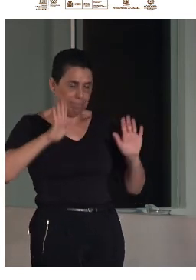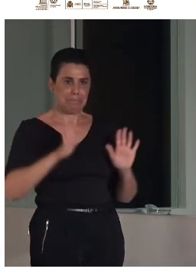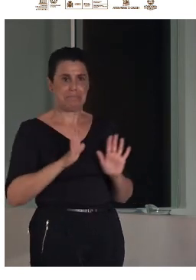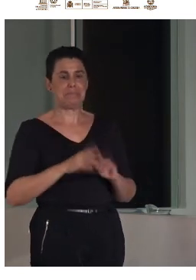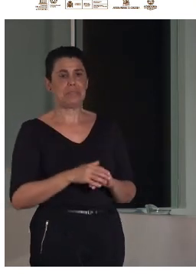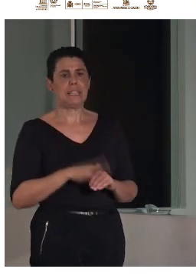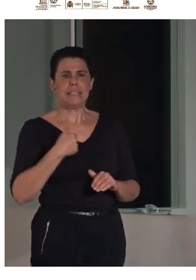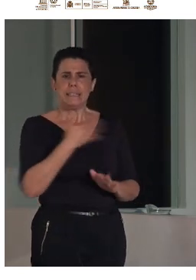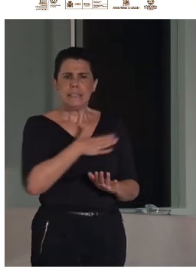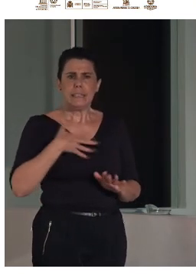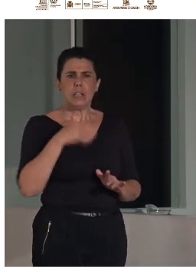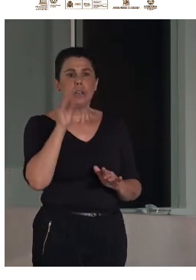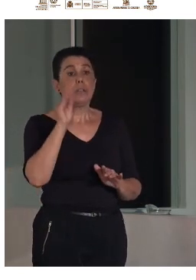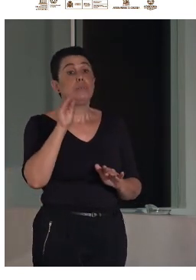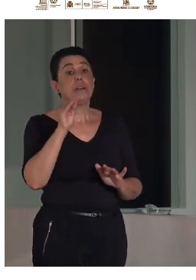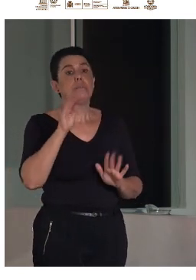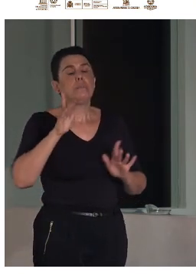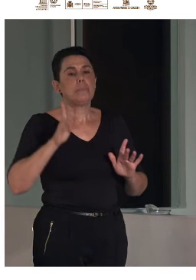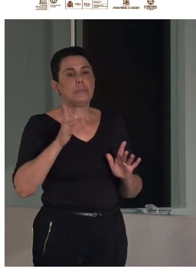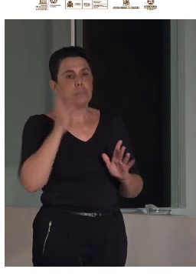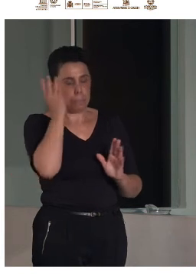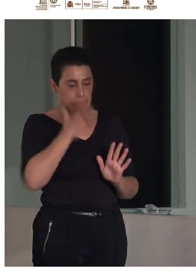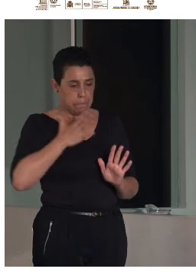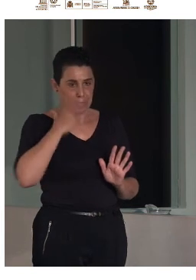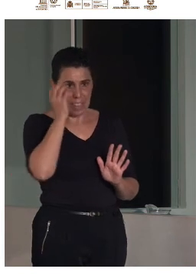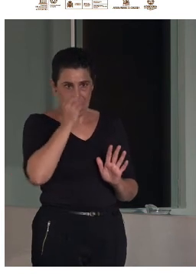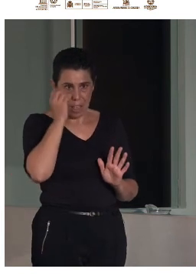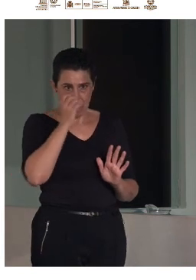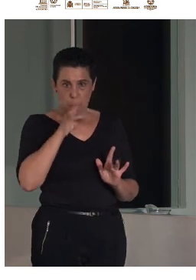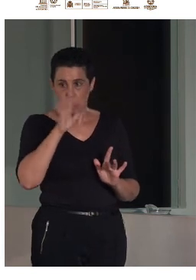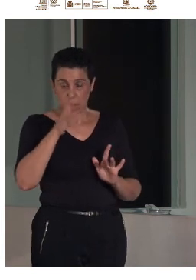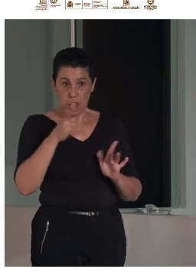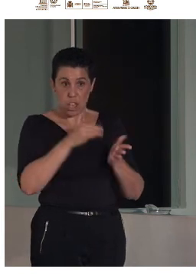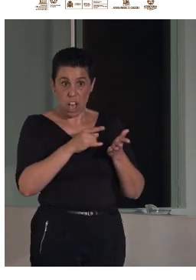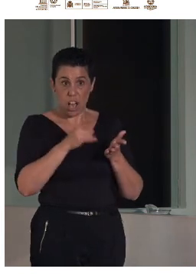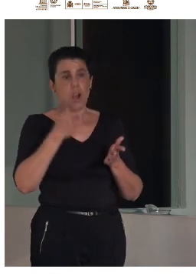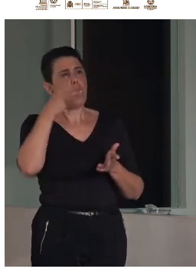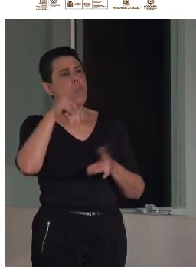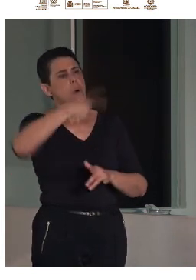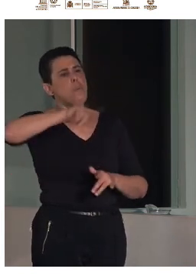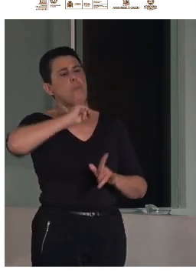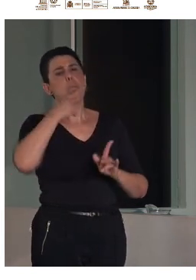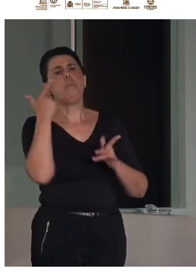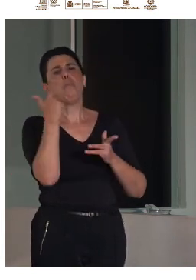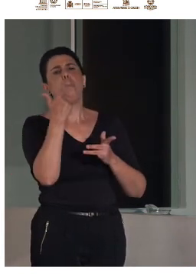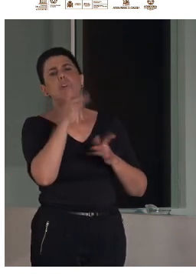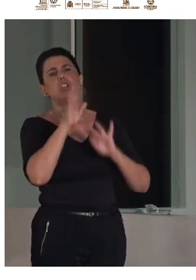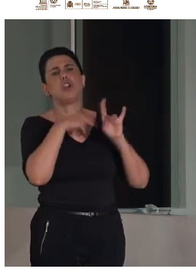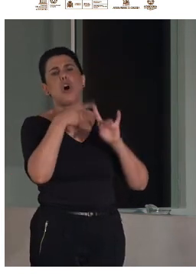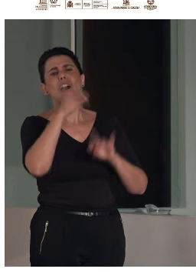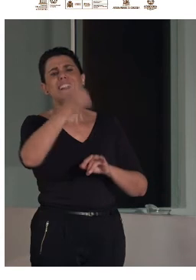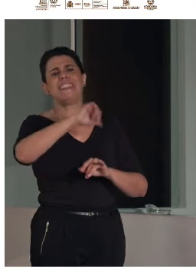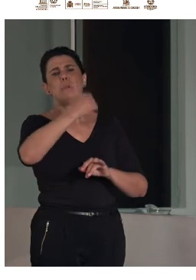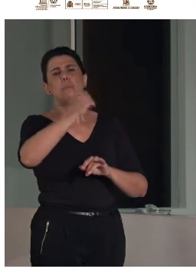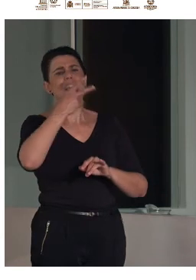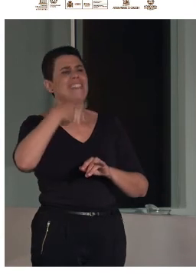pregunta que para mí es una duda y ya que vosotros validáis y tenéis una experiencia práctica cuando hablabas de las